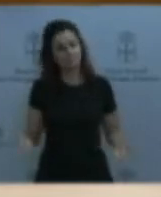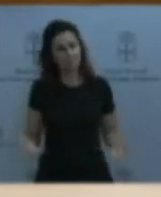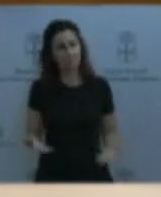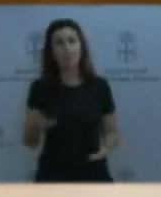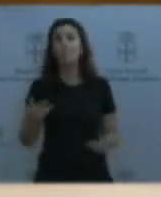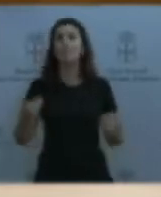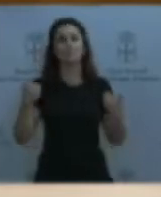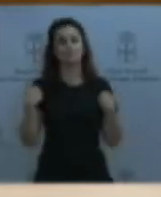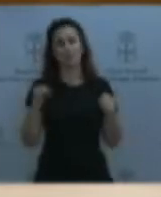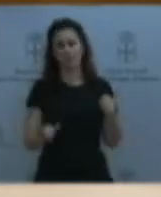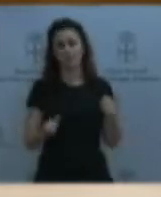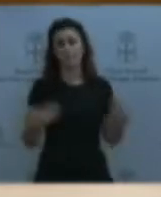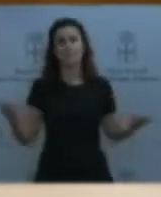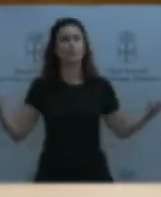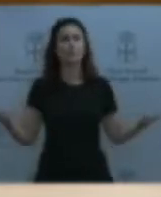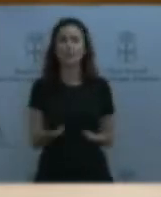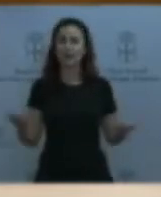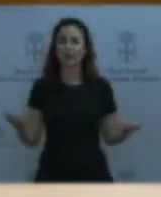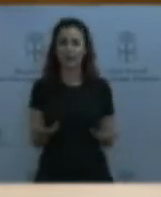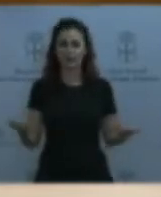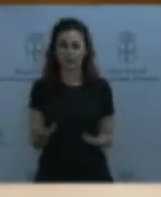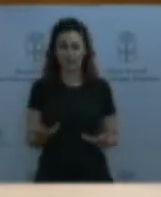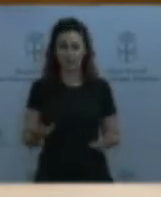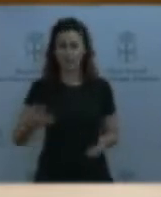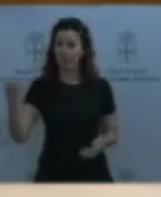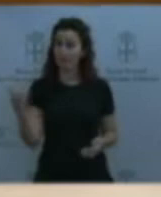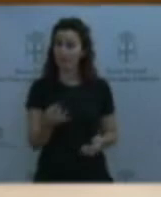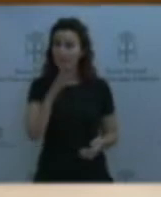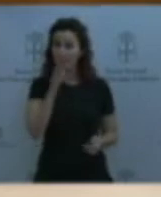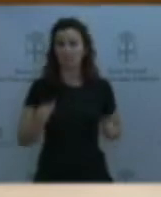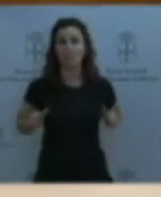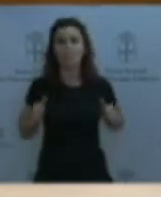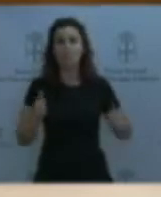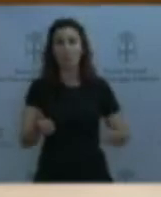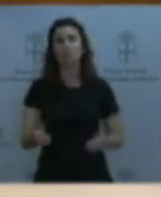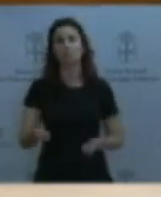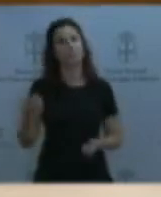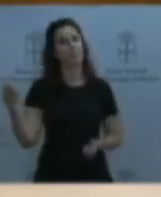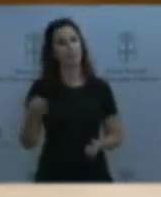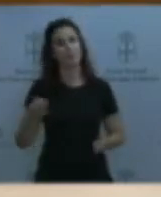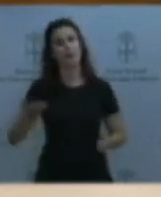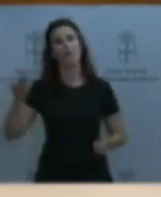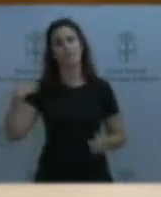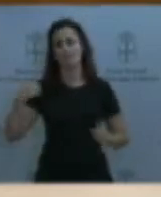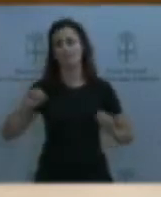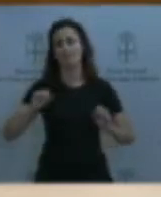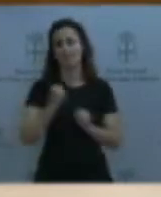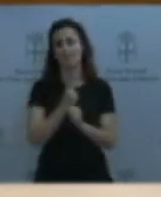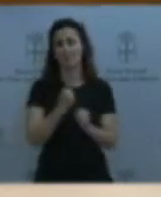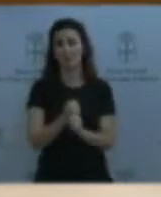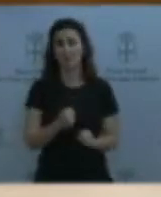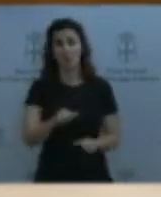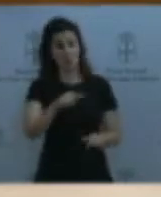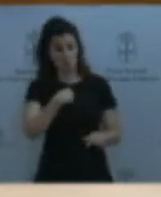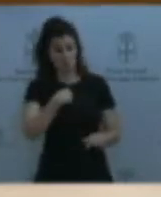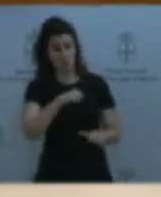que ya debería de haber empezado ayer. Esperaba que me dijera que está usted dispuesta